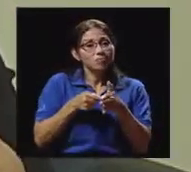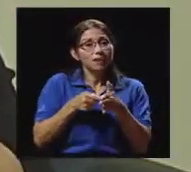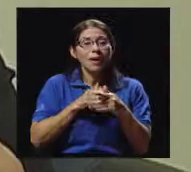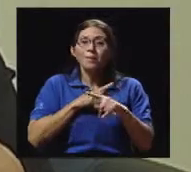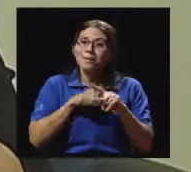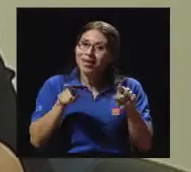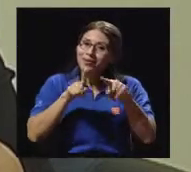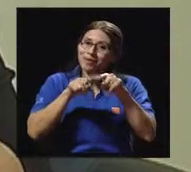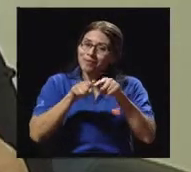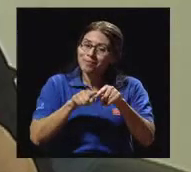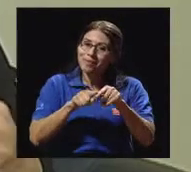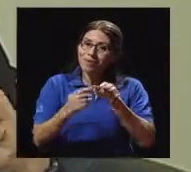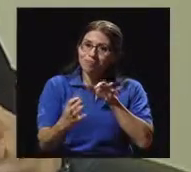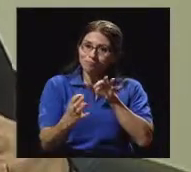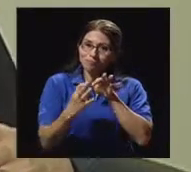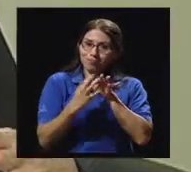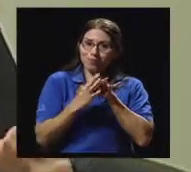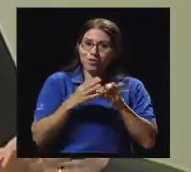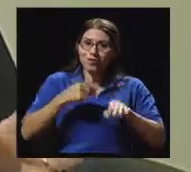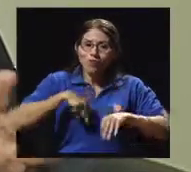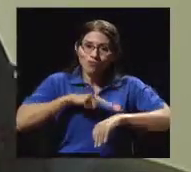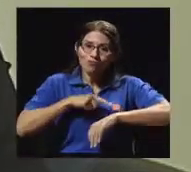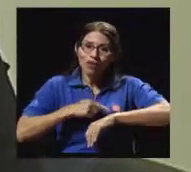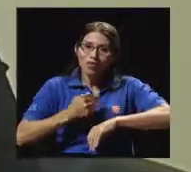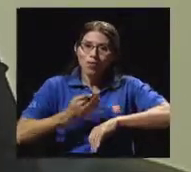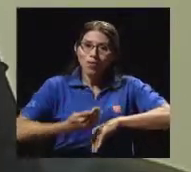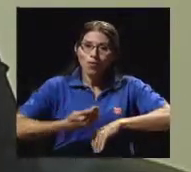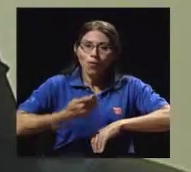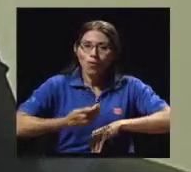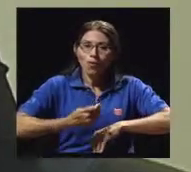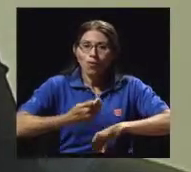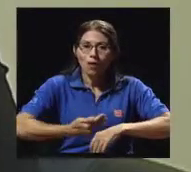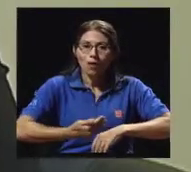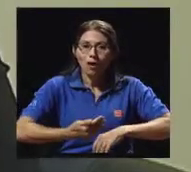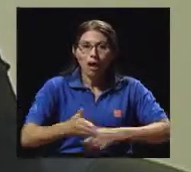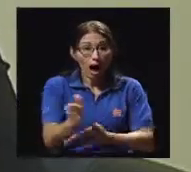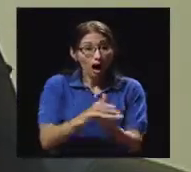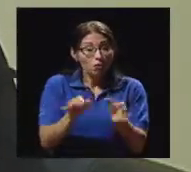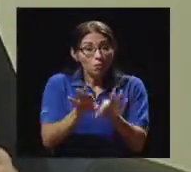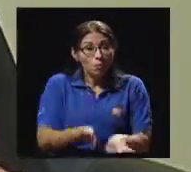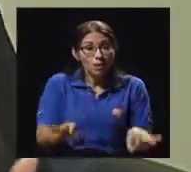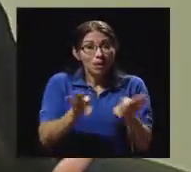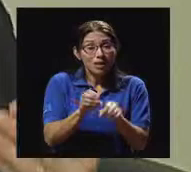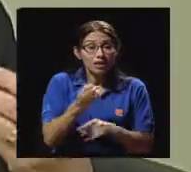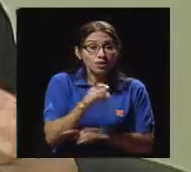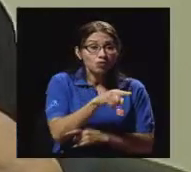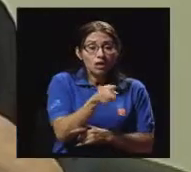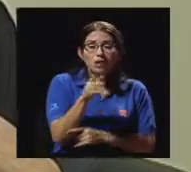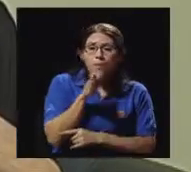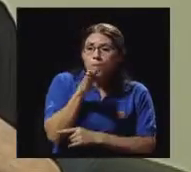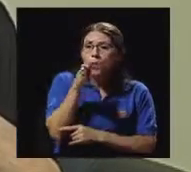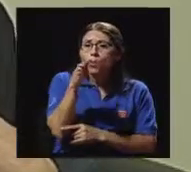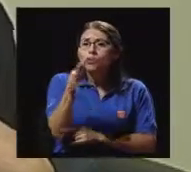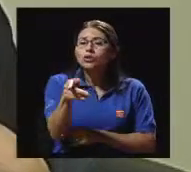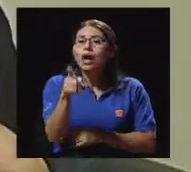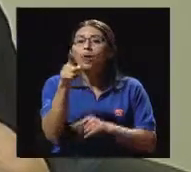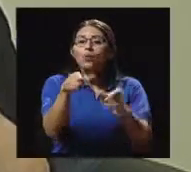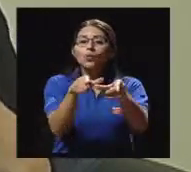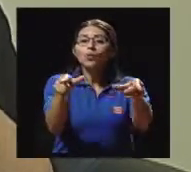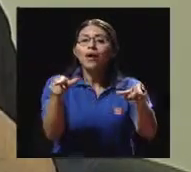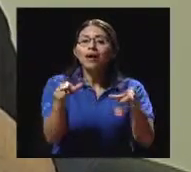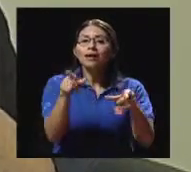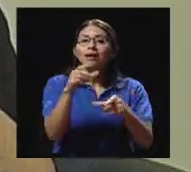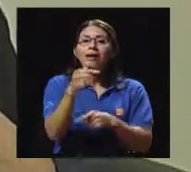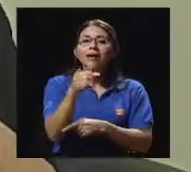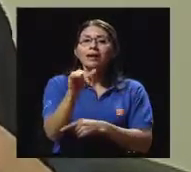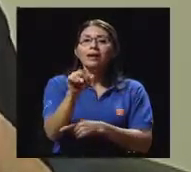acuerdo a nuestro ritmo. Algo importante, si buscamos un gimnasio, que nos haga el plan de acuerdo al objetivo que uno